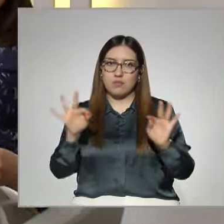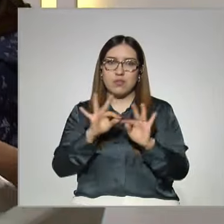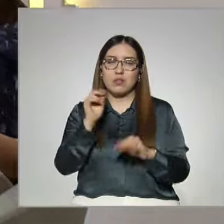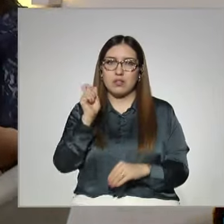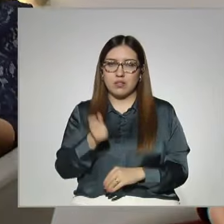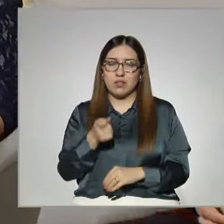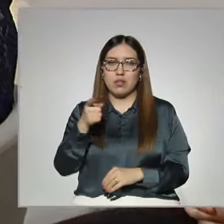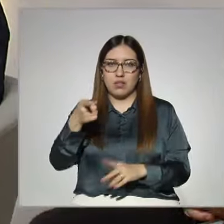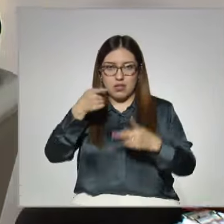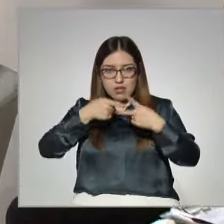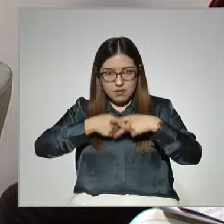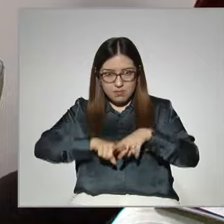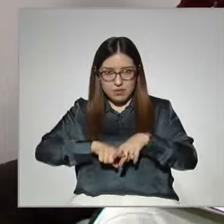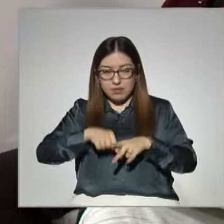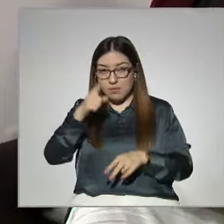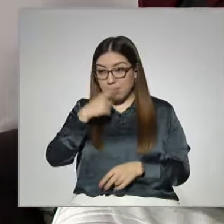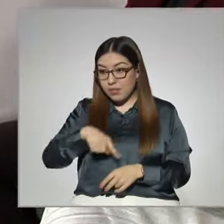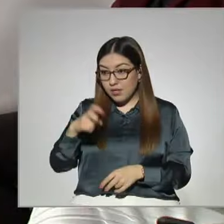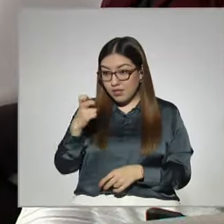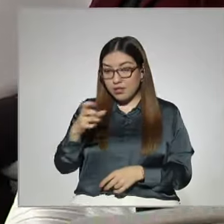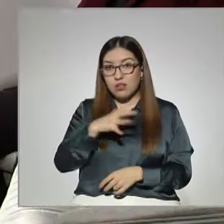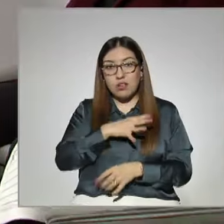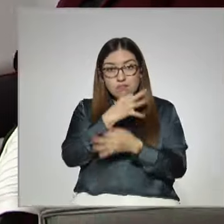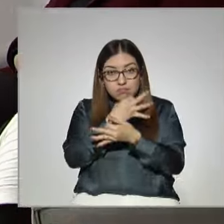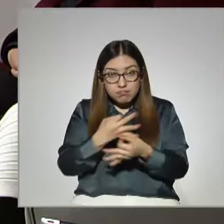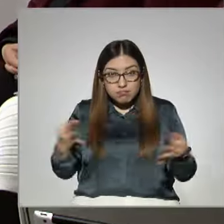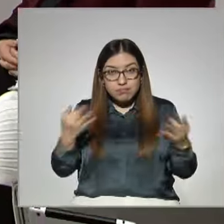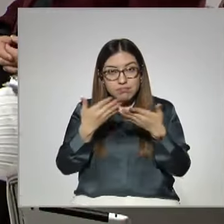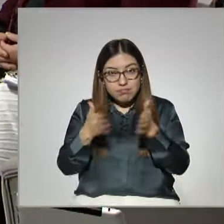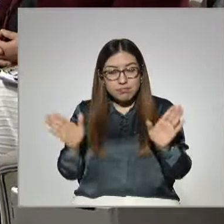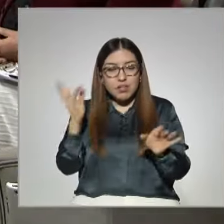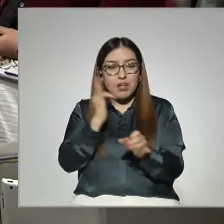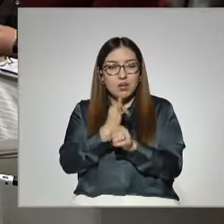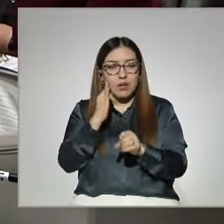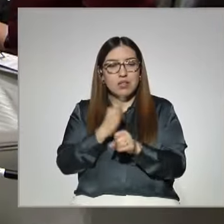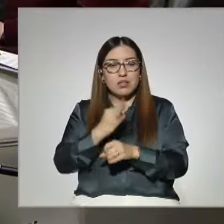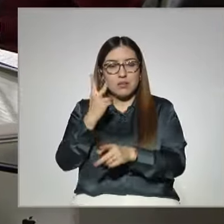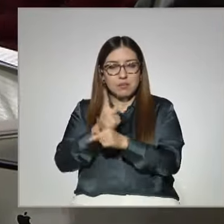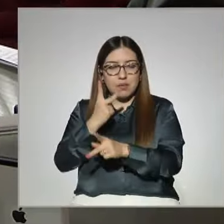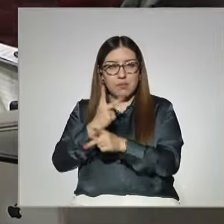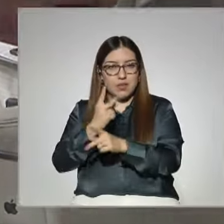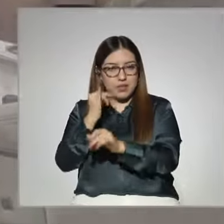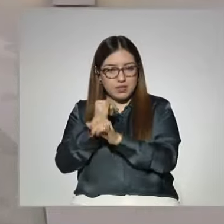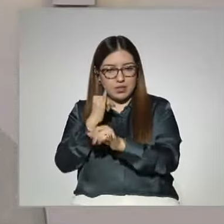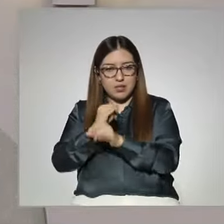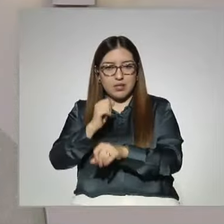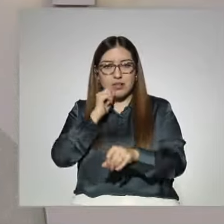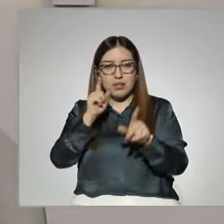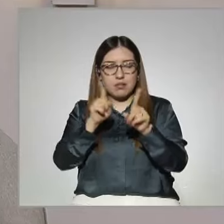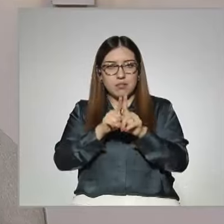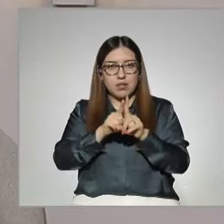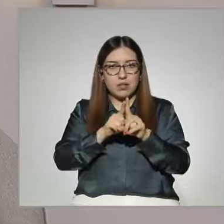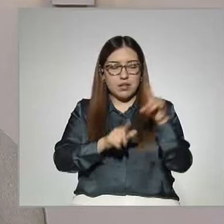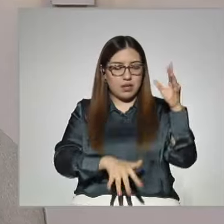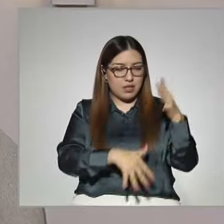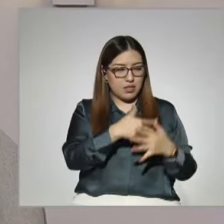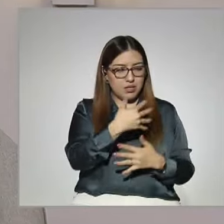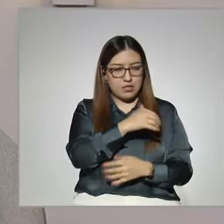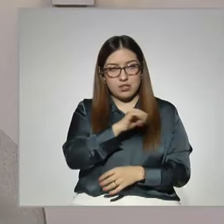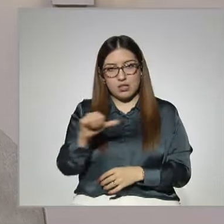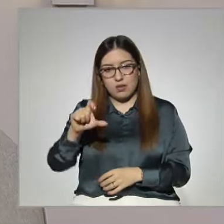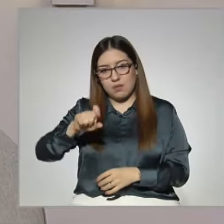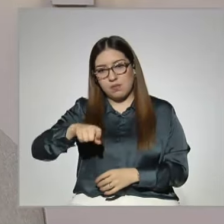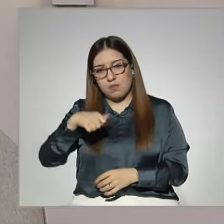empezar, y para empezar, pues, están las convocatorias abiertas ahorita para la prepa en línea y el bachillerato. Del 15 al